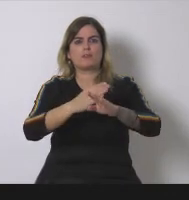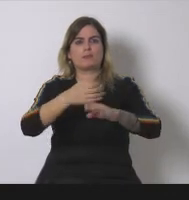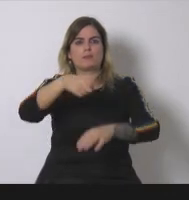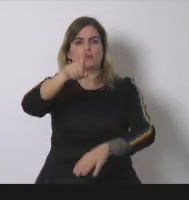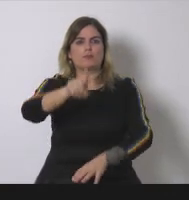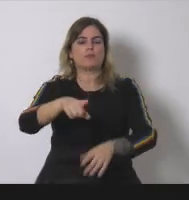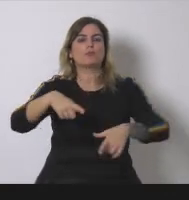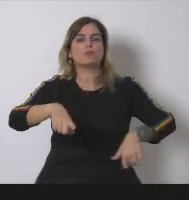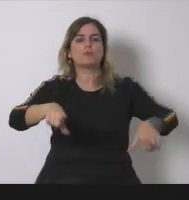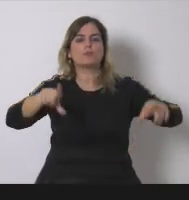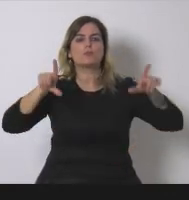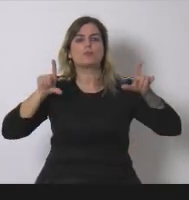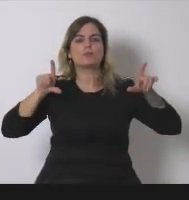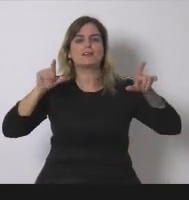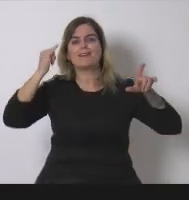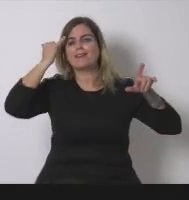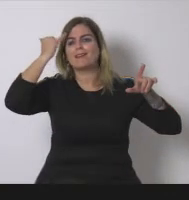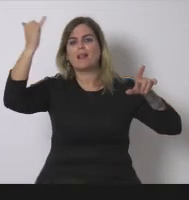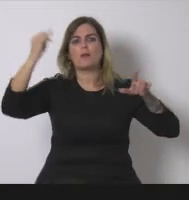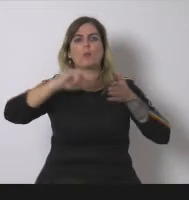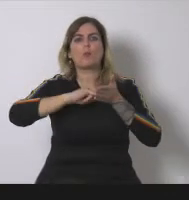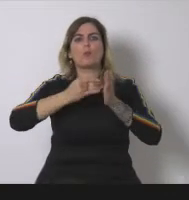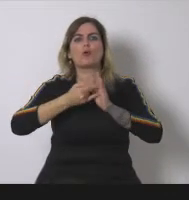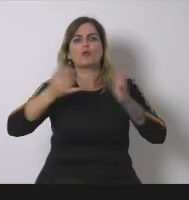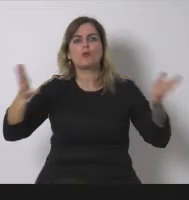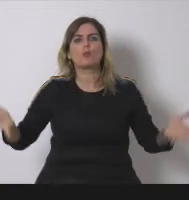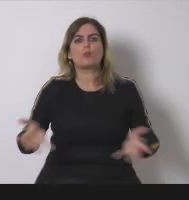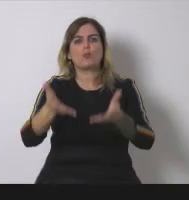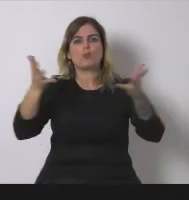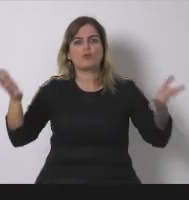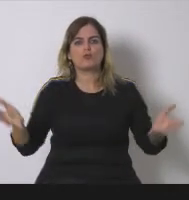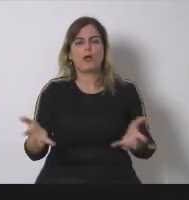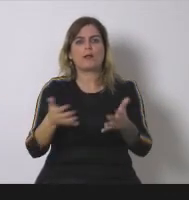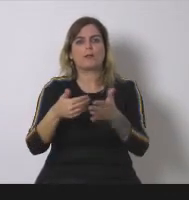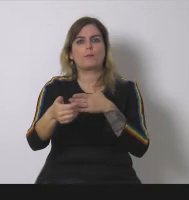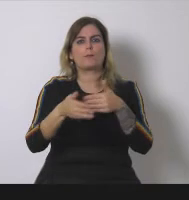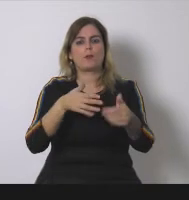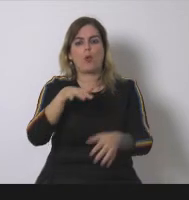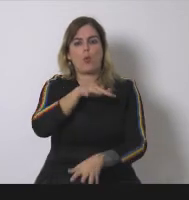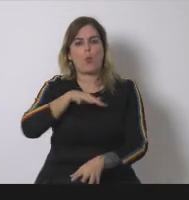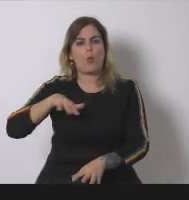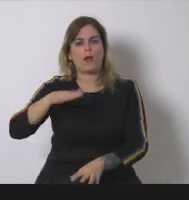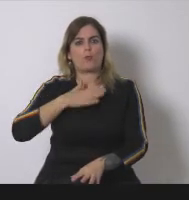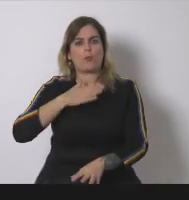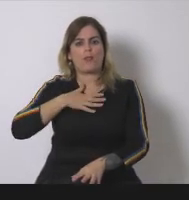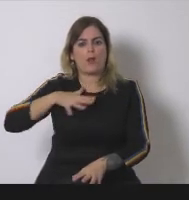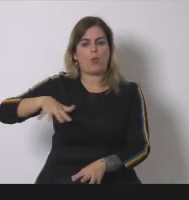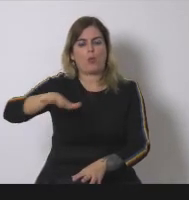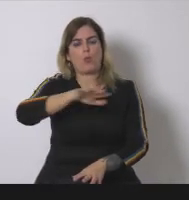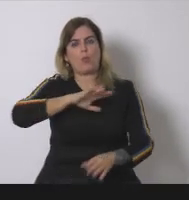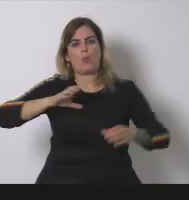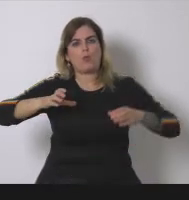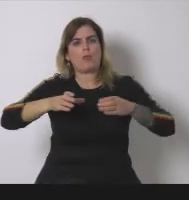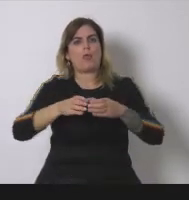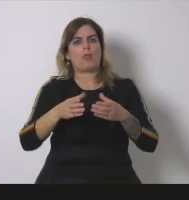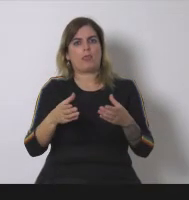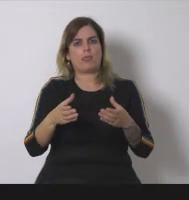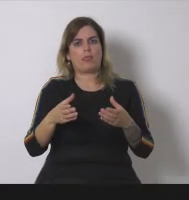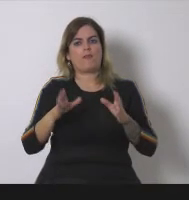iniciativas que surjan impulsadas localmente con decisión colectiva entre las personas involucradas